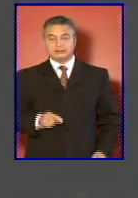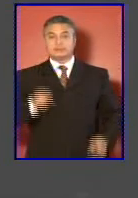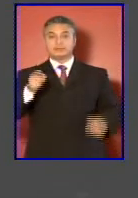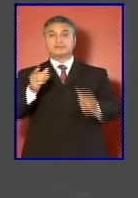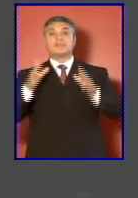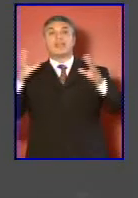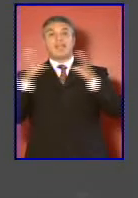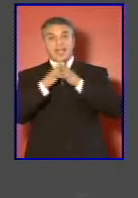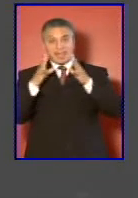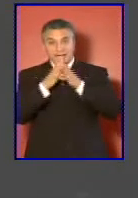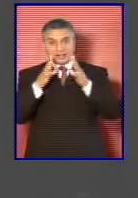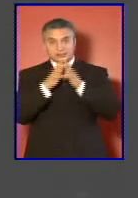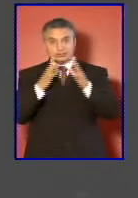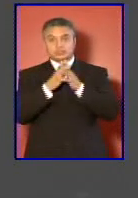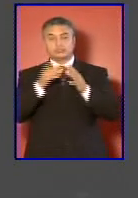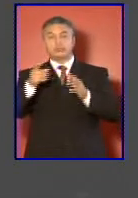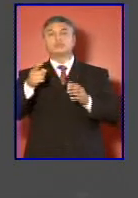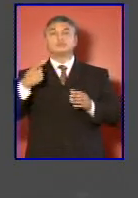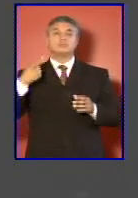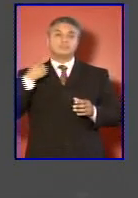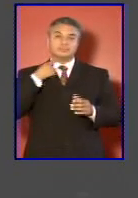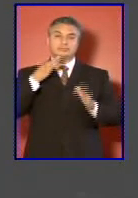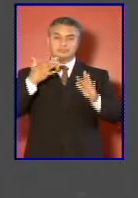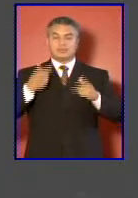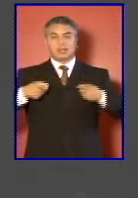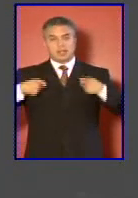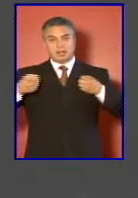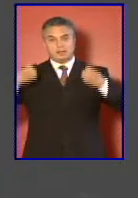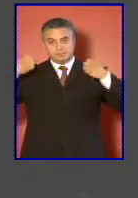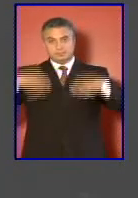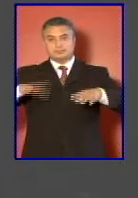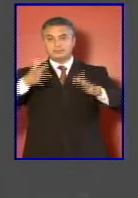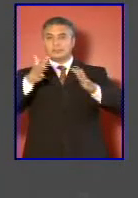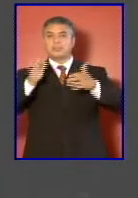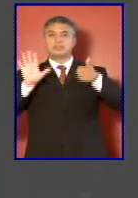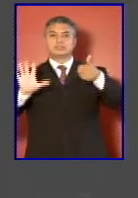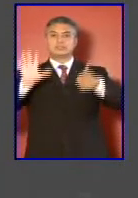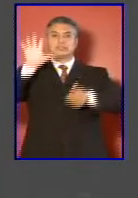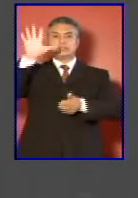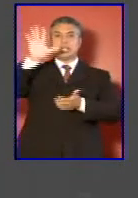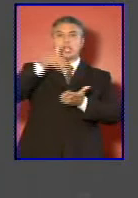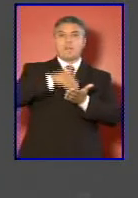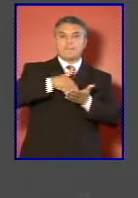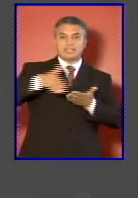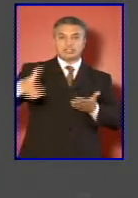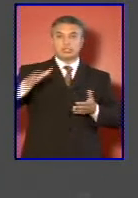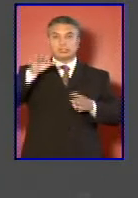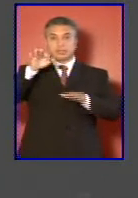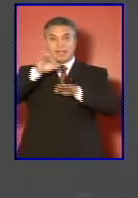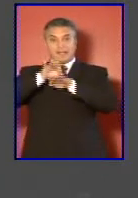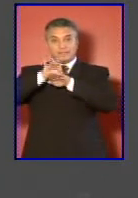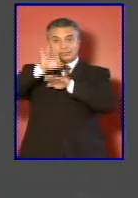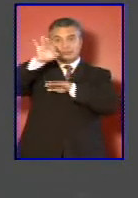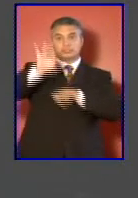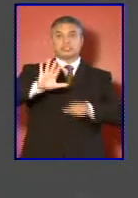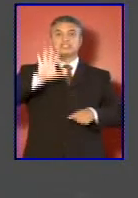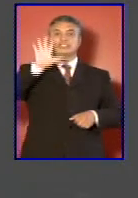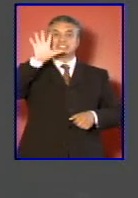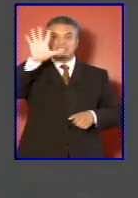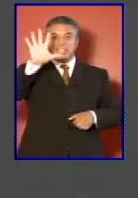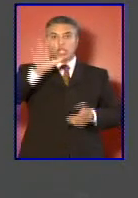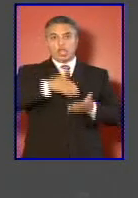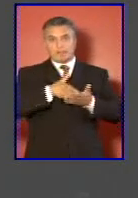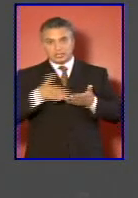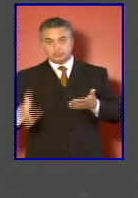sufrió daños por aproximadamente 65 millones y la FACH por 5 y en AVER